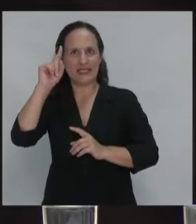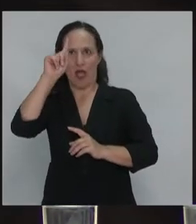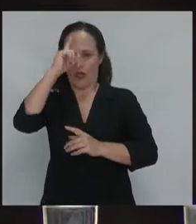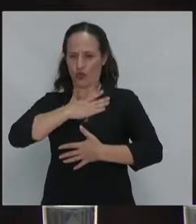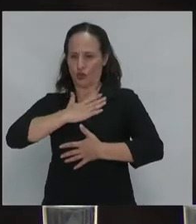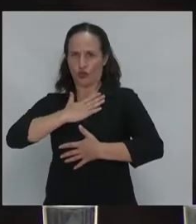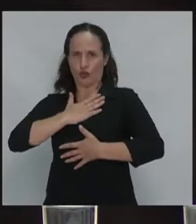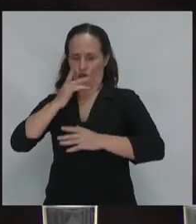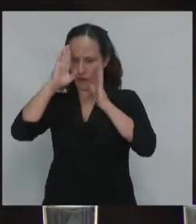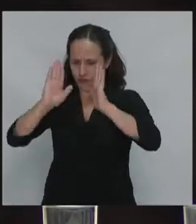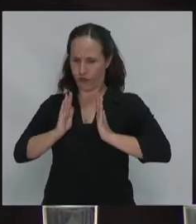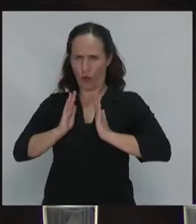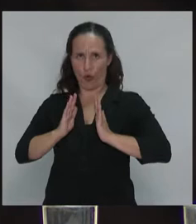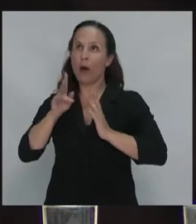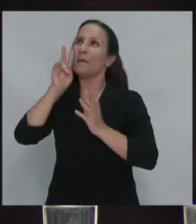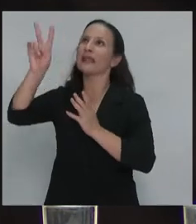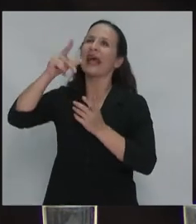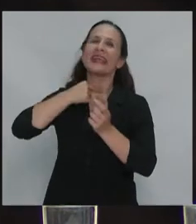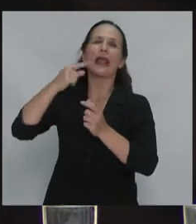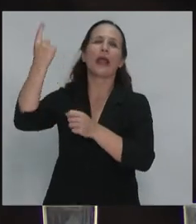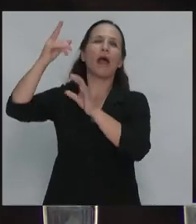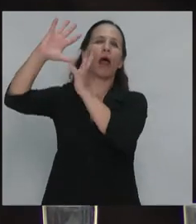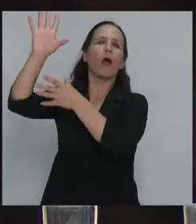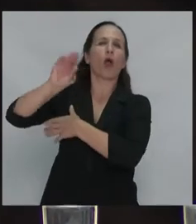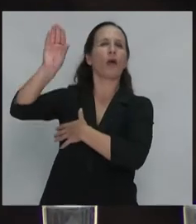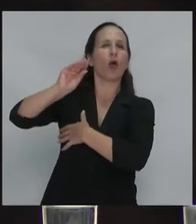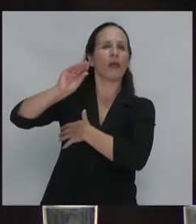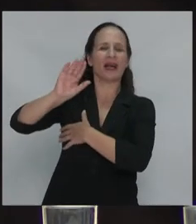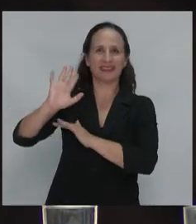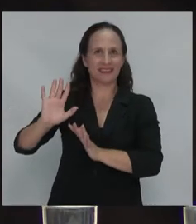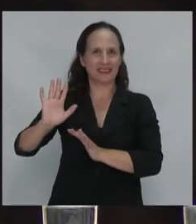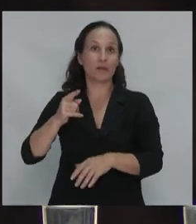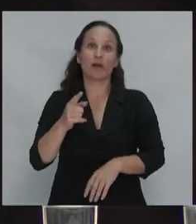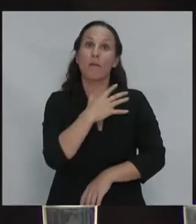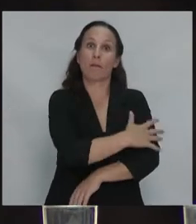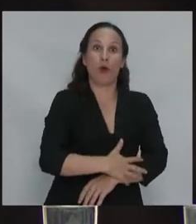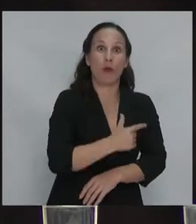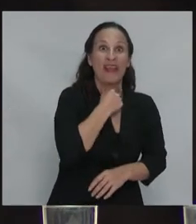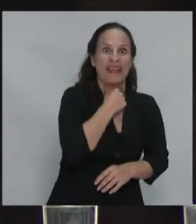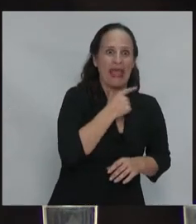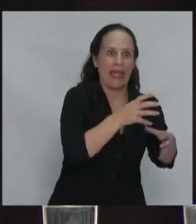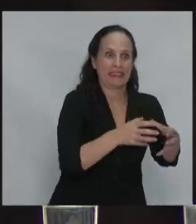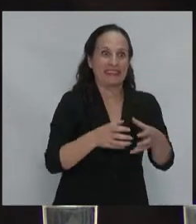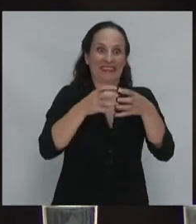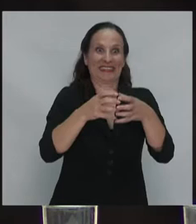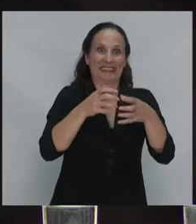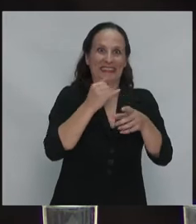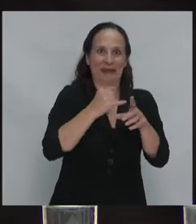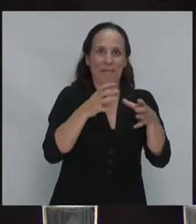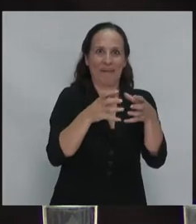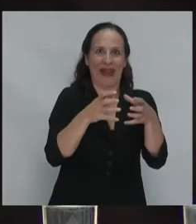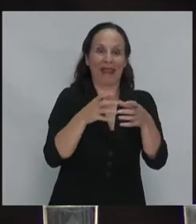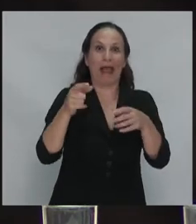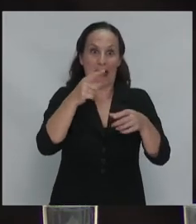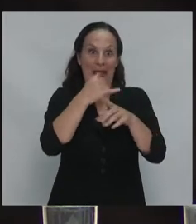con su mirada puesta en el occidente el pobre quiere ser como clase media y la clase media quiere ser como el rico